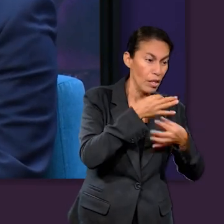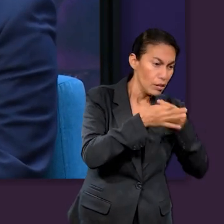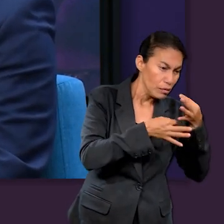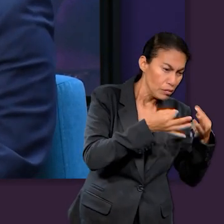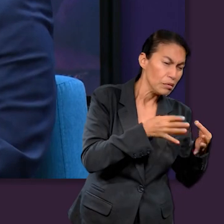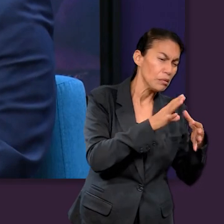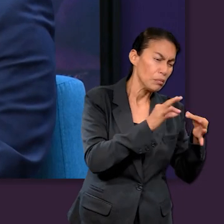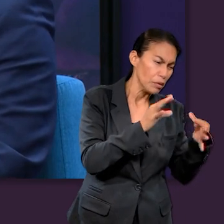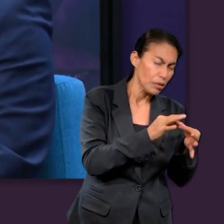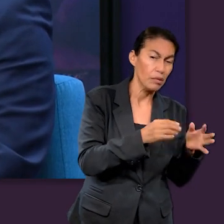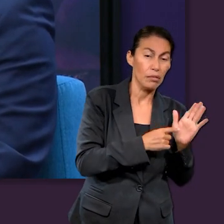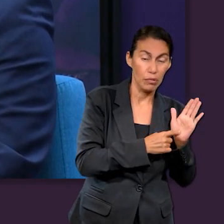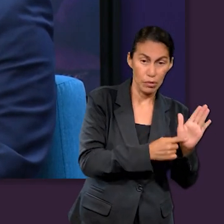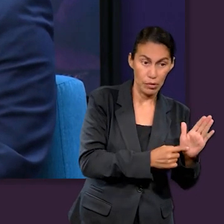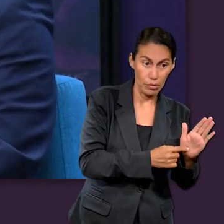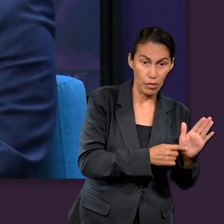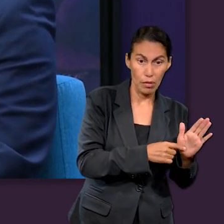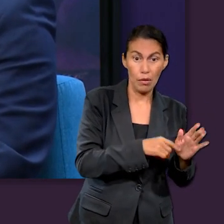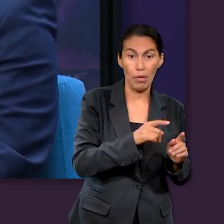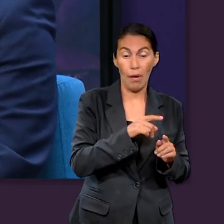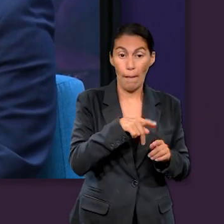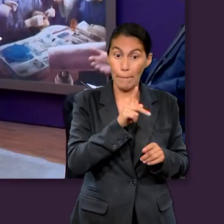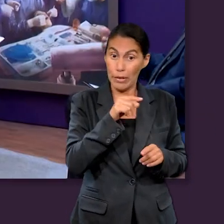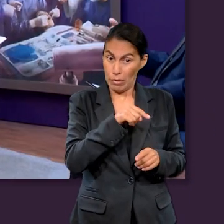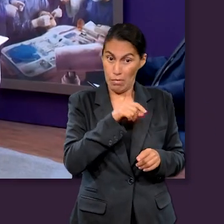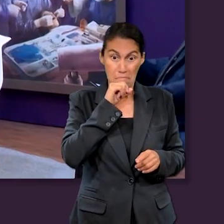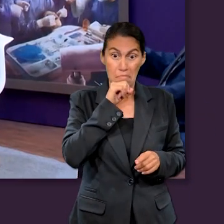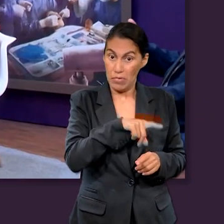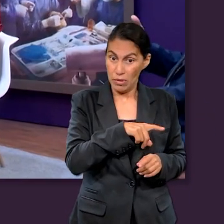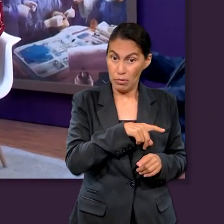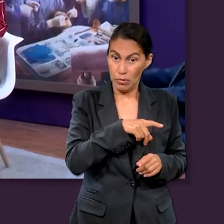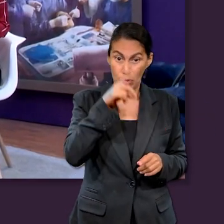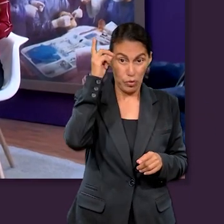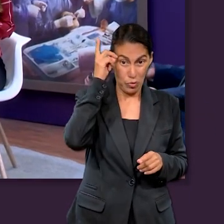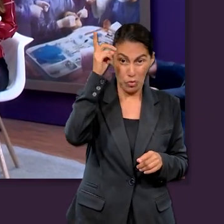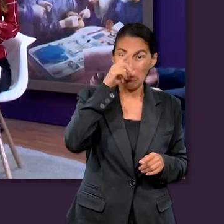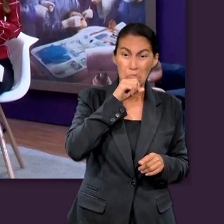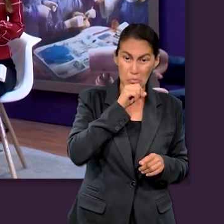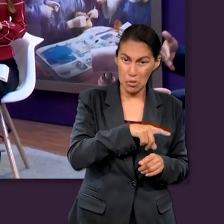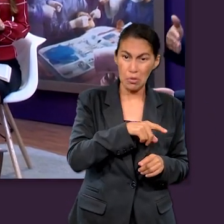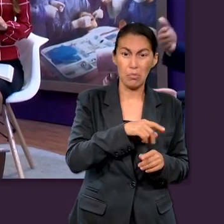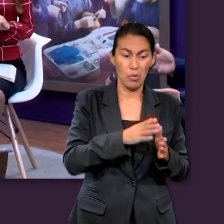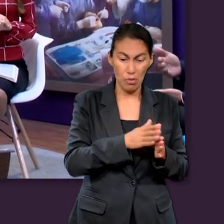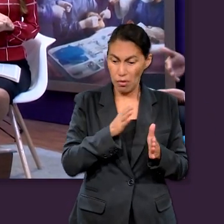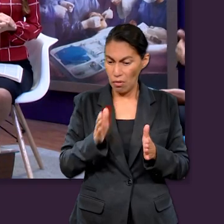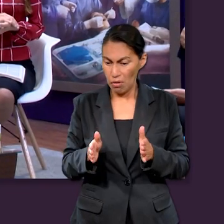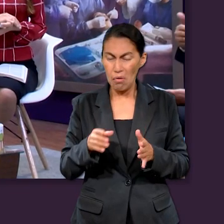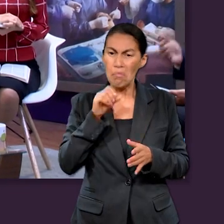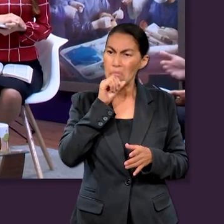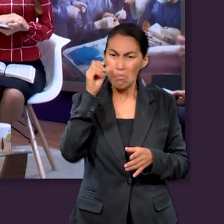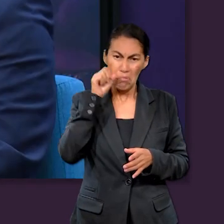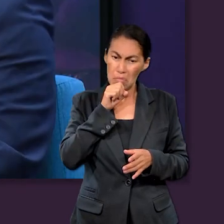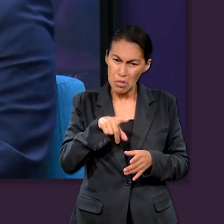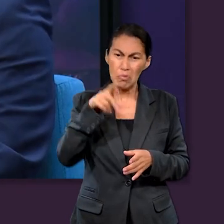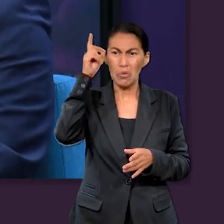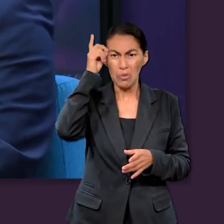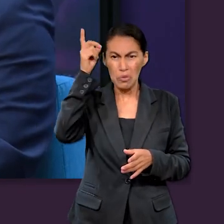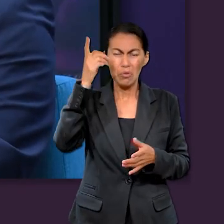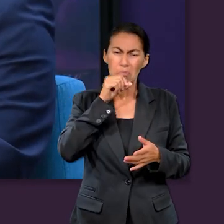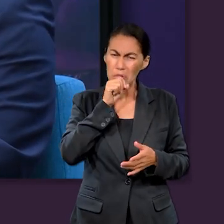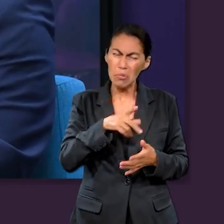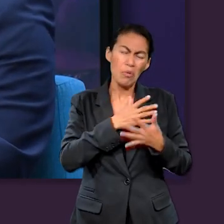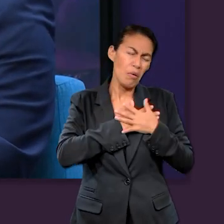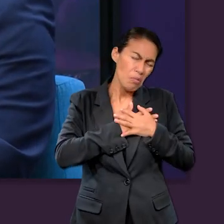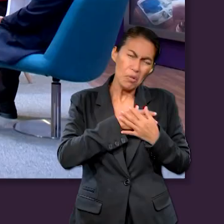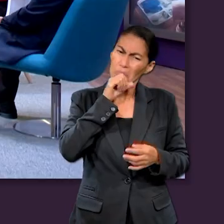ciertas maneras de manifestarse. Pero él sigue siendo el mismo Dios y manifiesta el mismo amor.